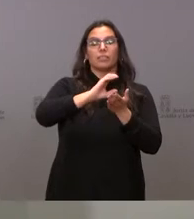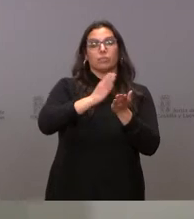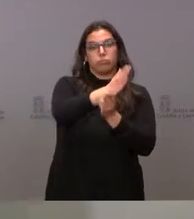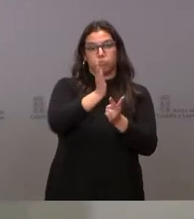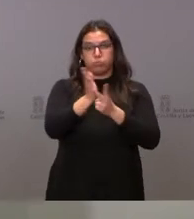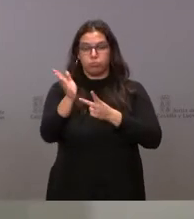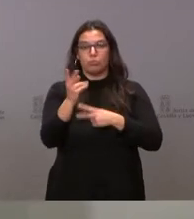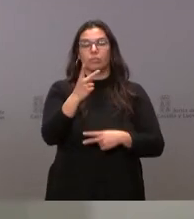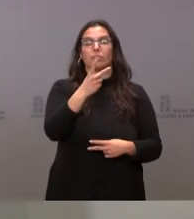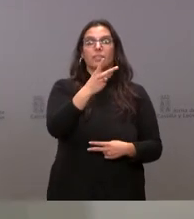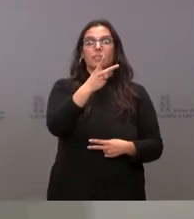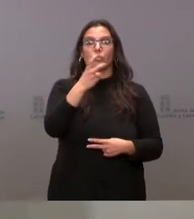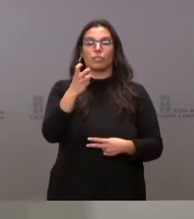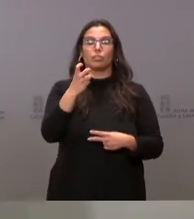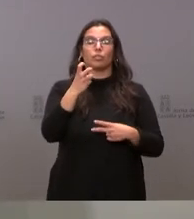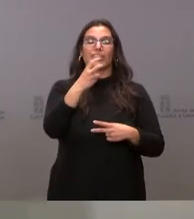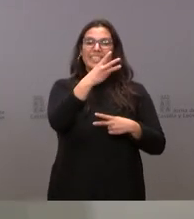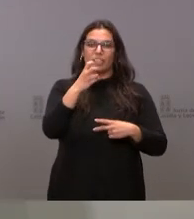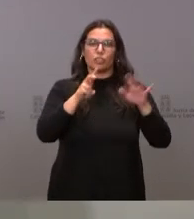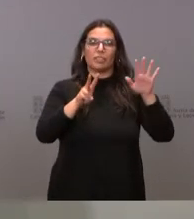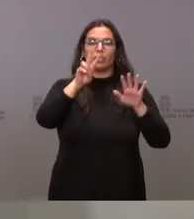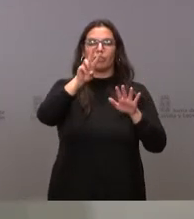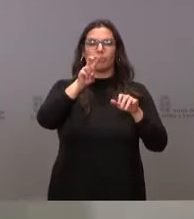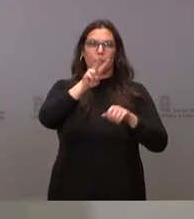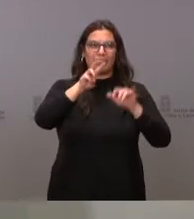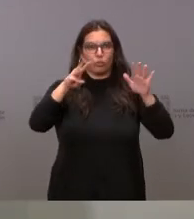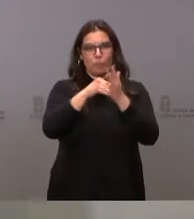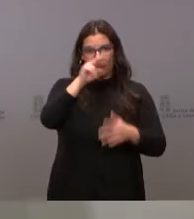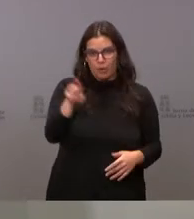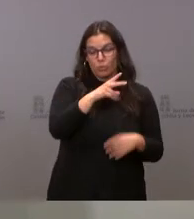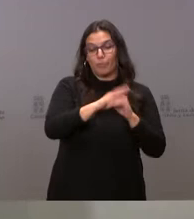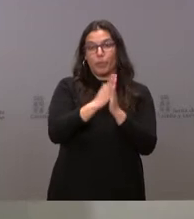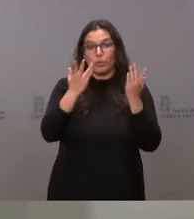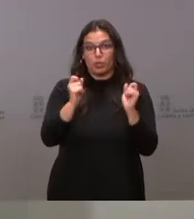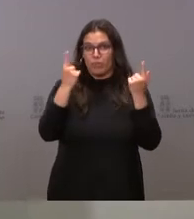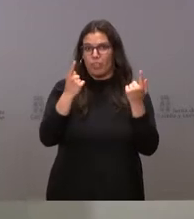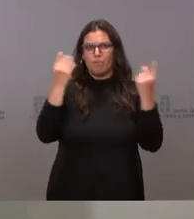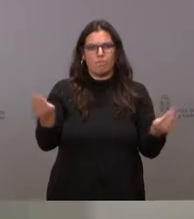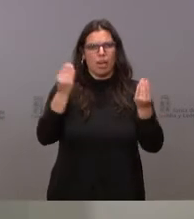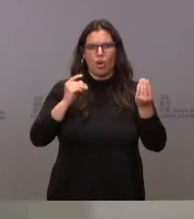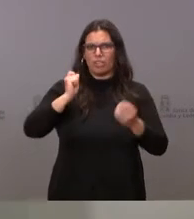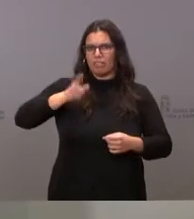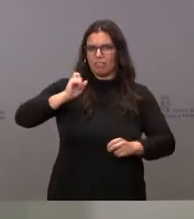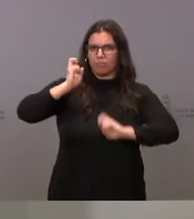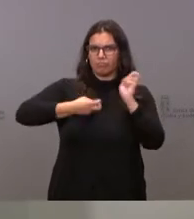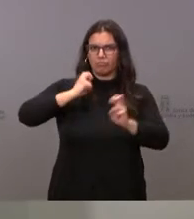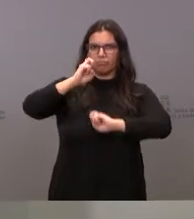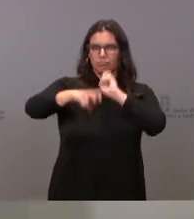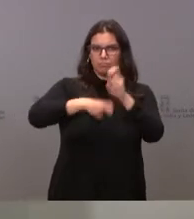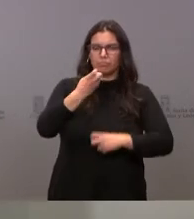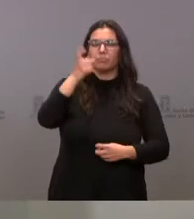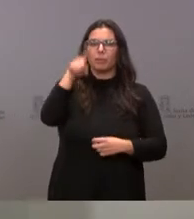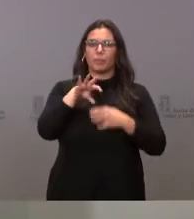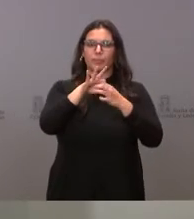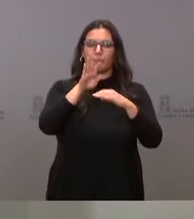euros. El boletín oficial está realizando mejoras constantemente y entre ellas destacan las relativas a la